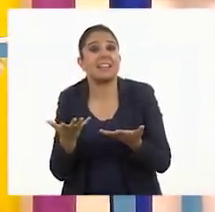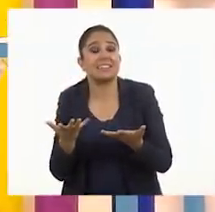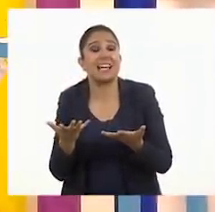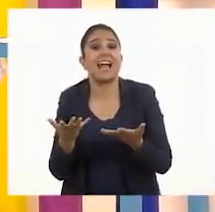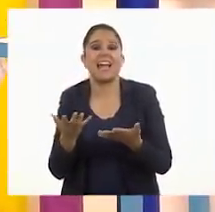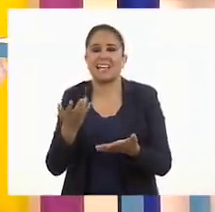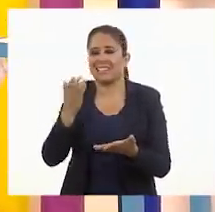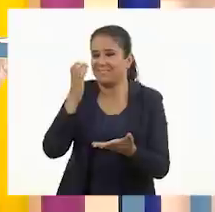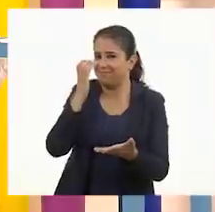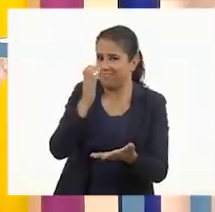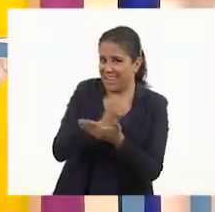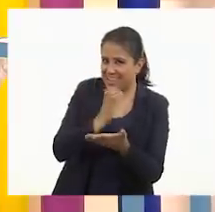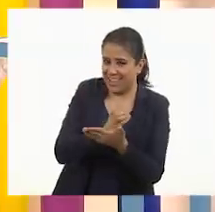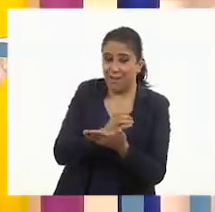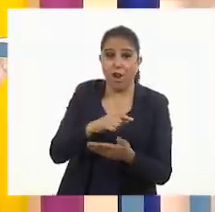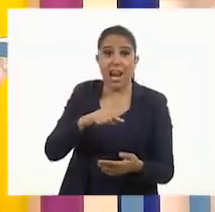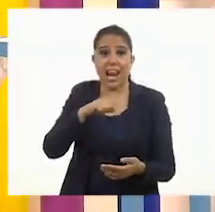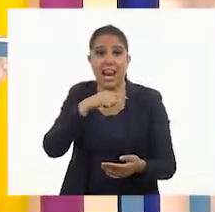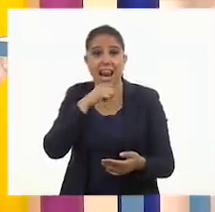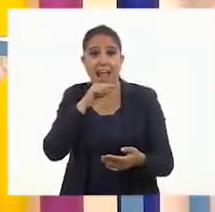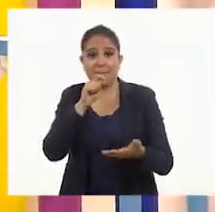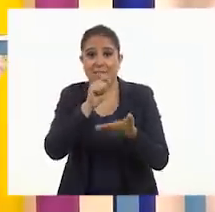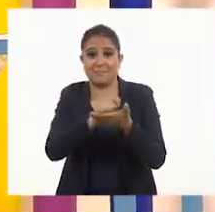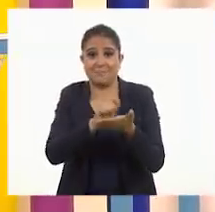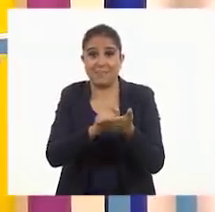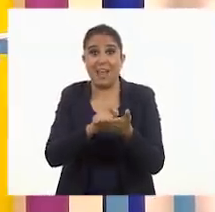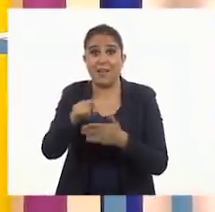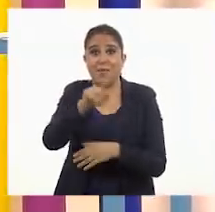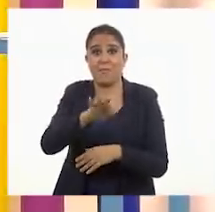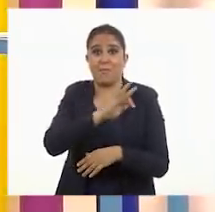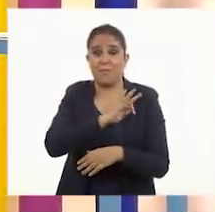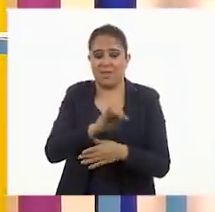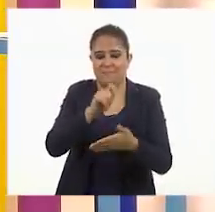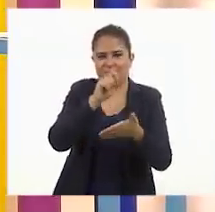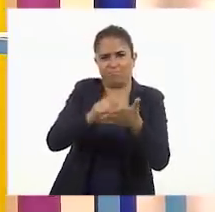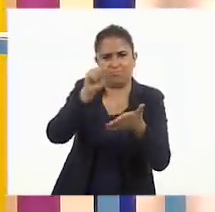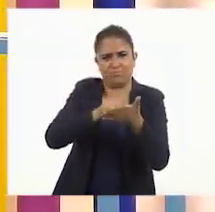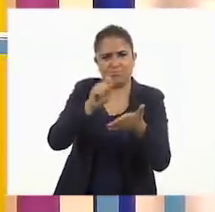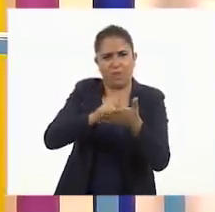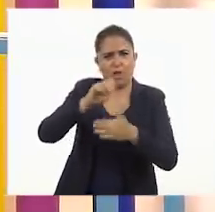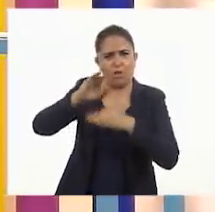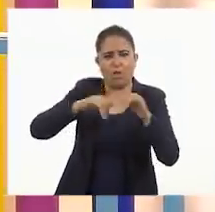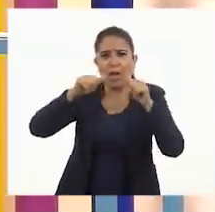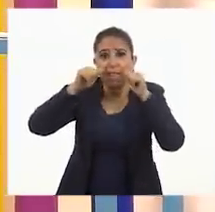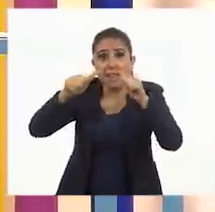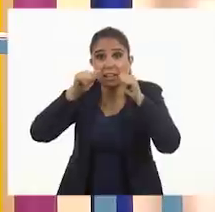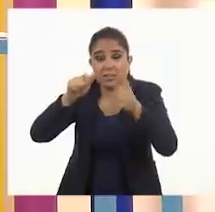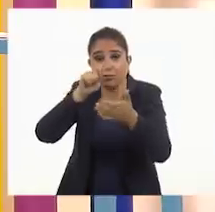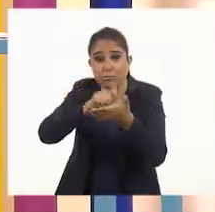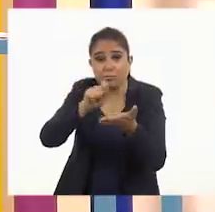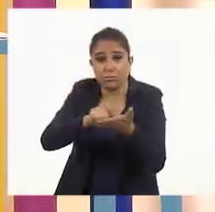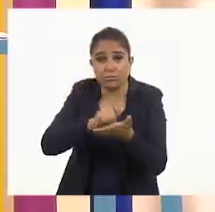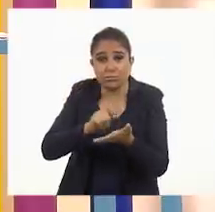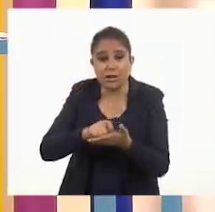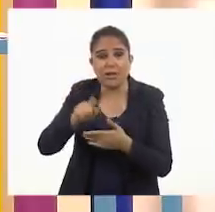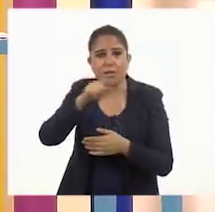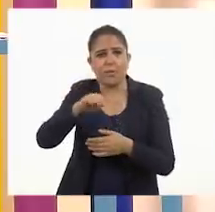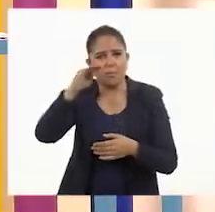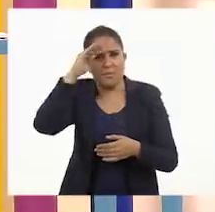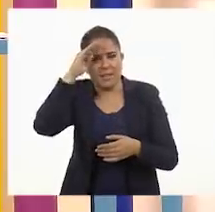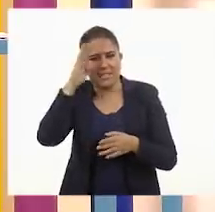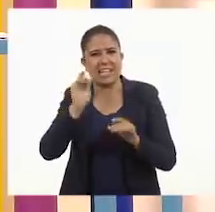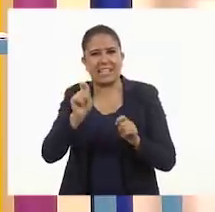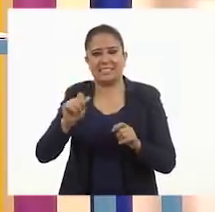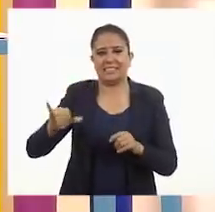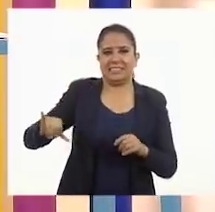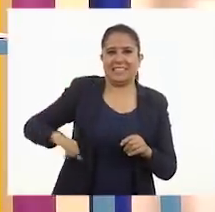Nuestro cuaderno. Y un lápiz, porque así podemos apuntar todo lo que vayamos escuchando, lo que vayamos viendo, lo que nos vaya pareciendo más